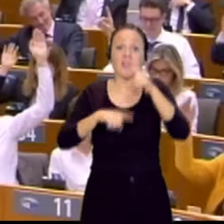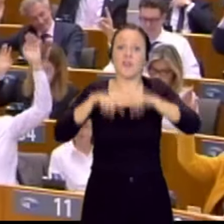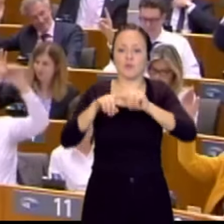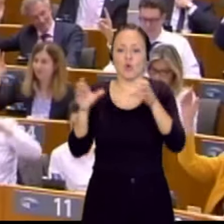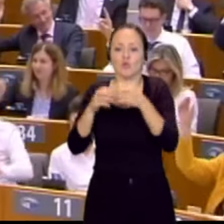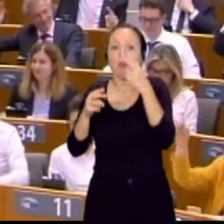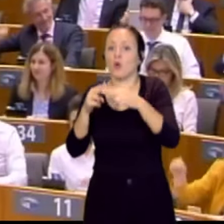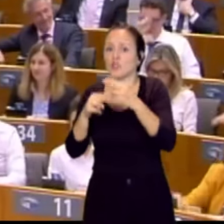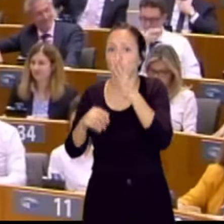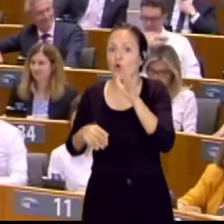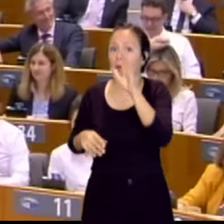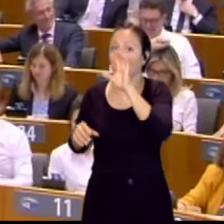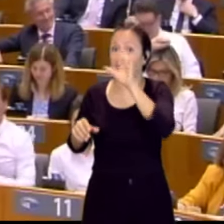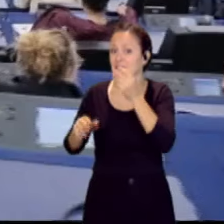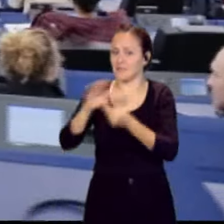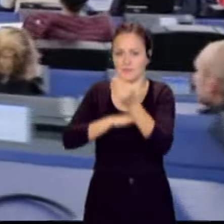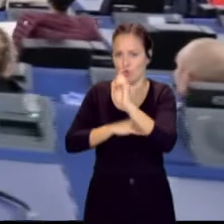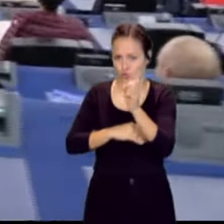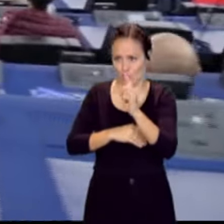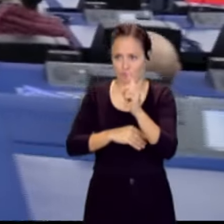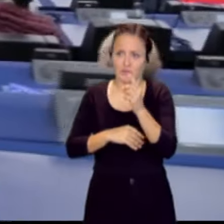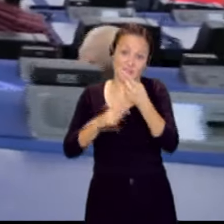el equivalente a los partidos políticos aquí en España.